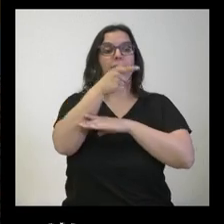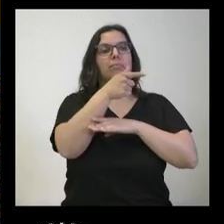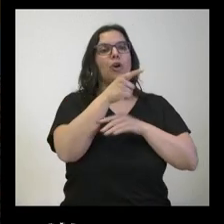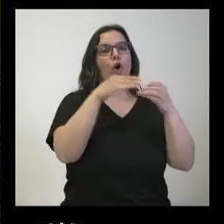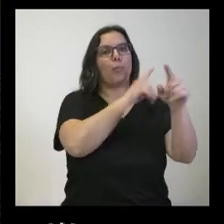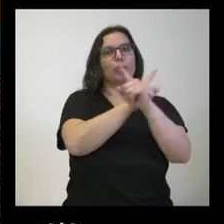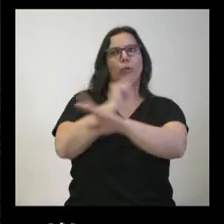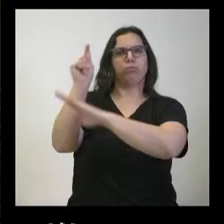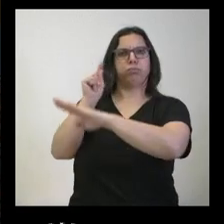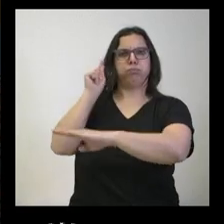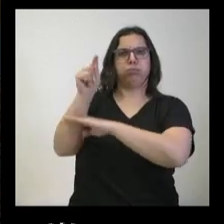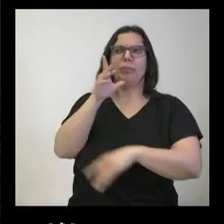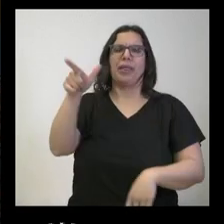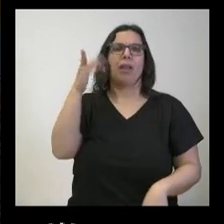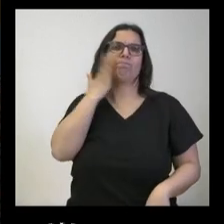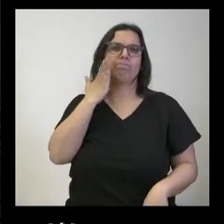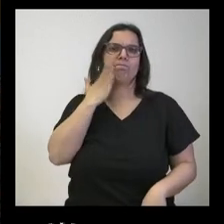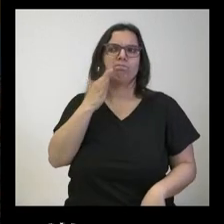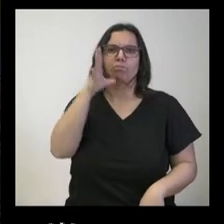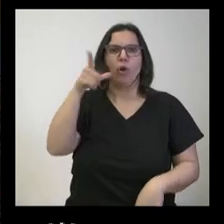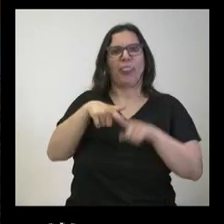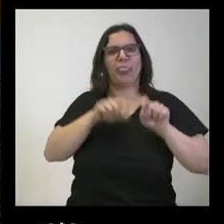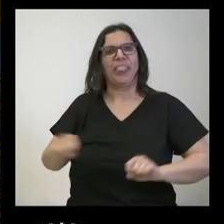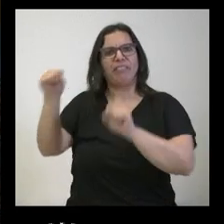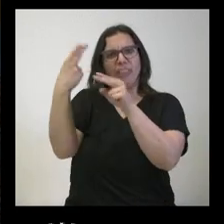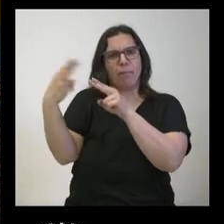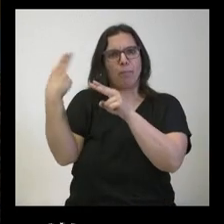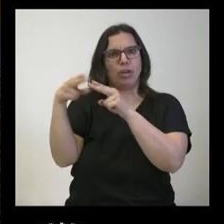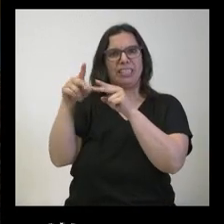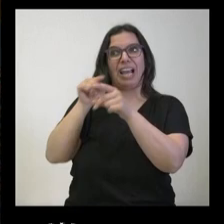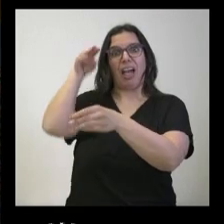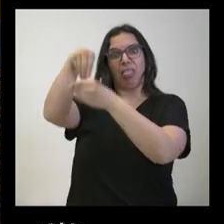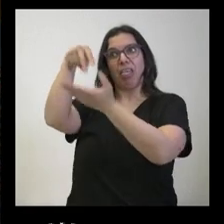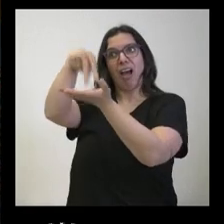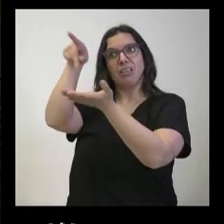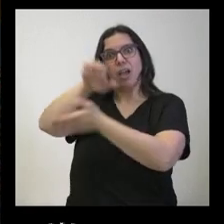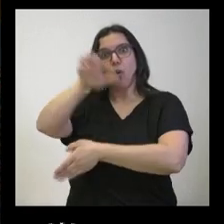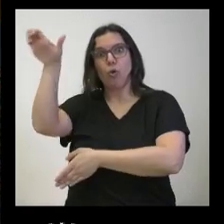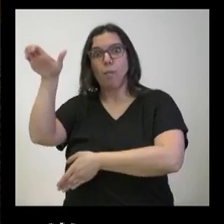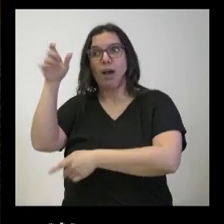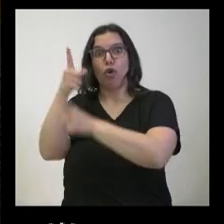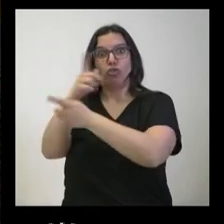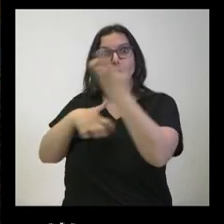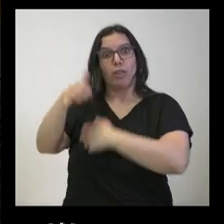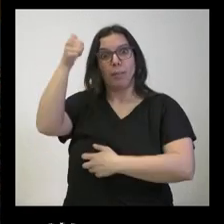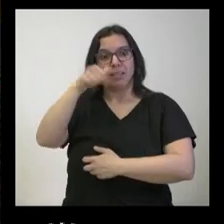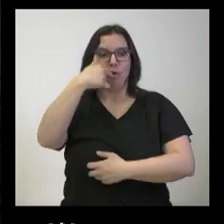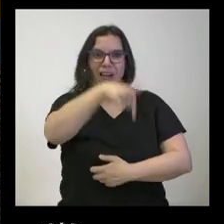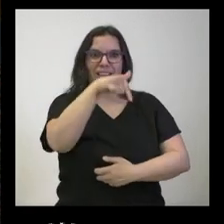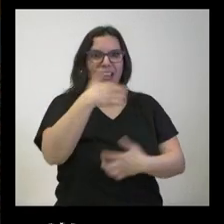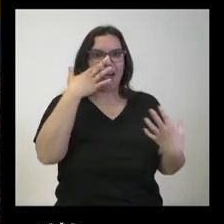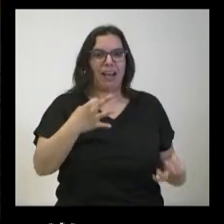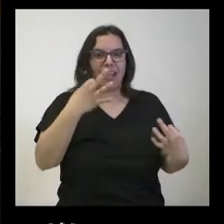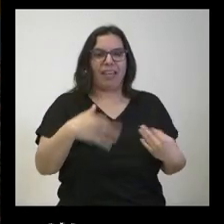han dicho que hay que tener cara dura para defender estas políticas contra la violencia de género cuando en Castilla y León se gobierna,